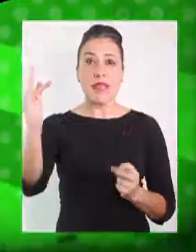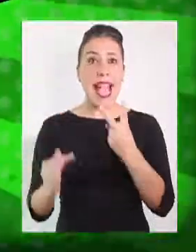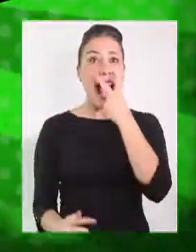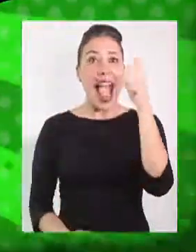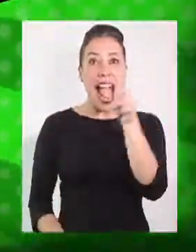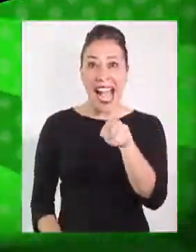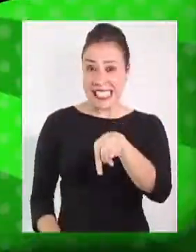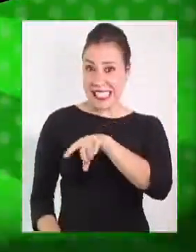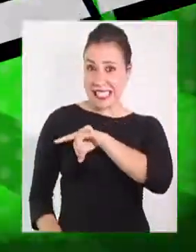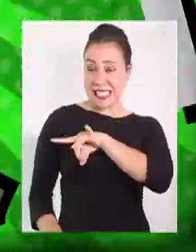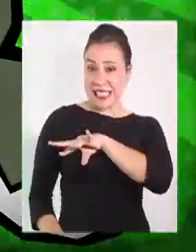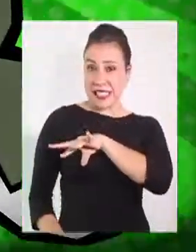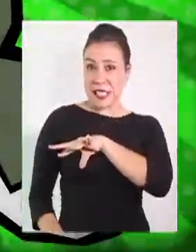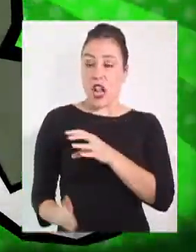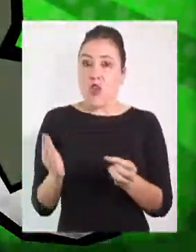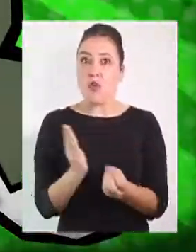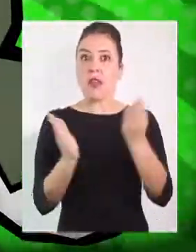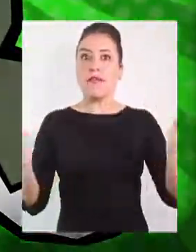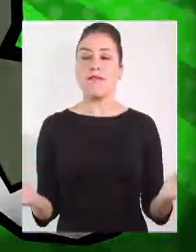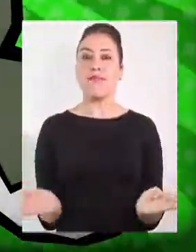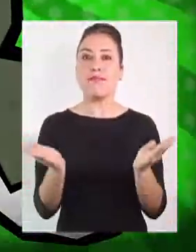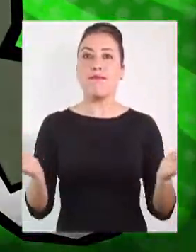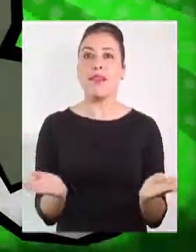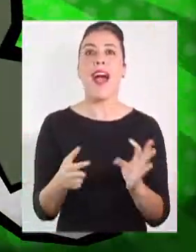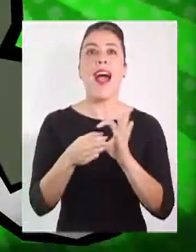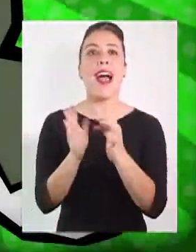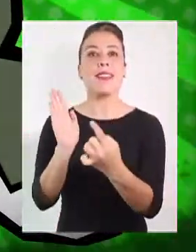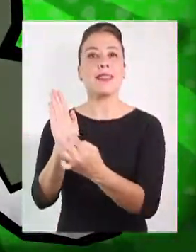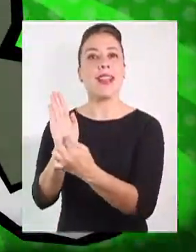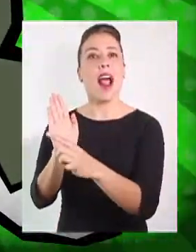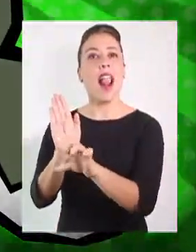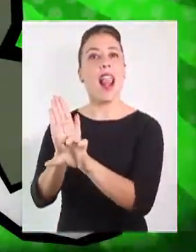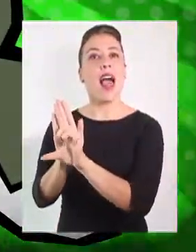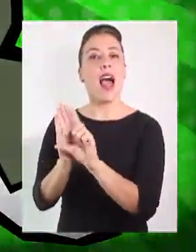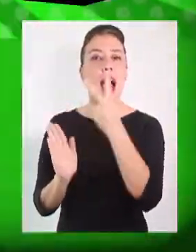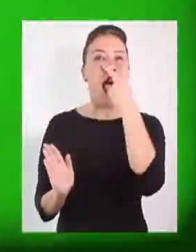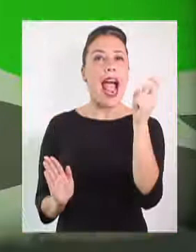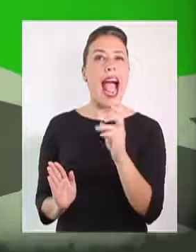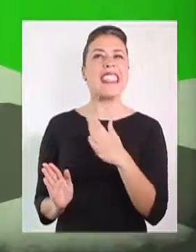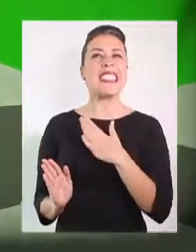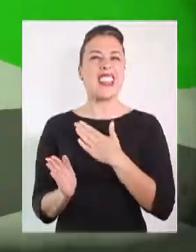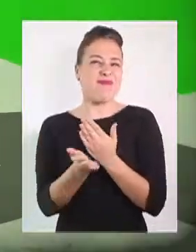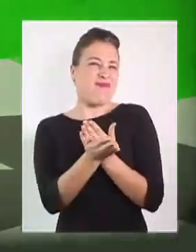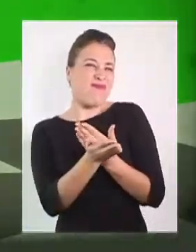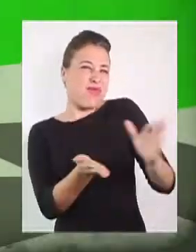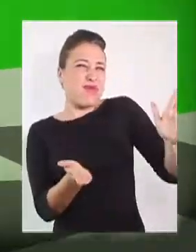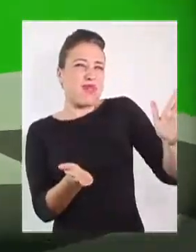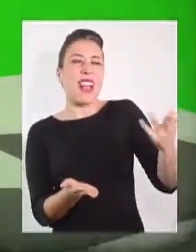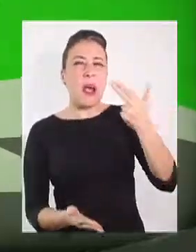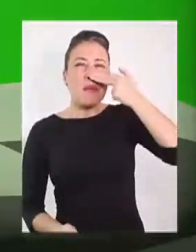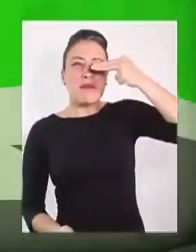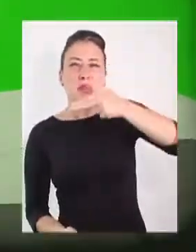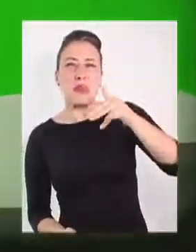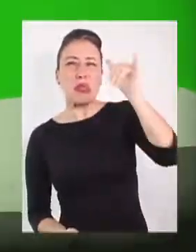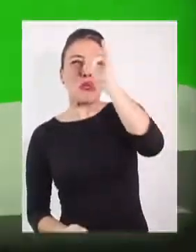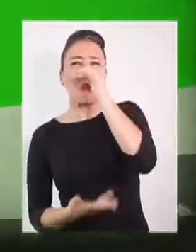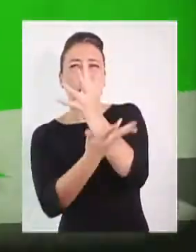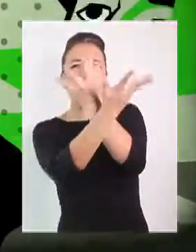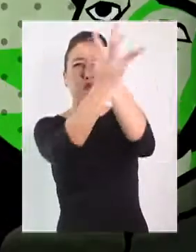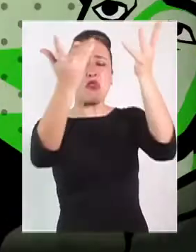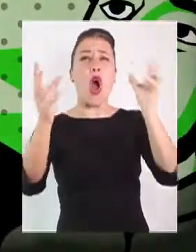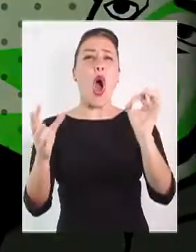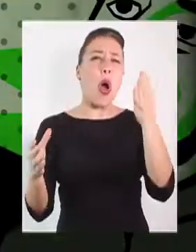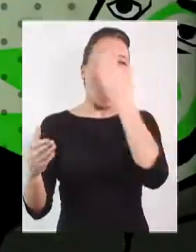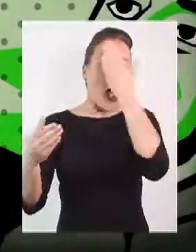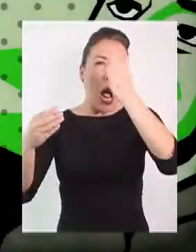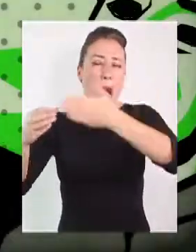El gas en Chile tiene un nuevo impulso debido a la ley de gas que busca reemplazar otros energéticos más contaminantes